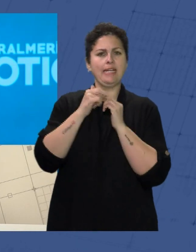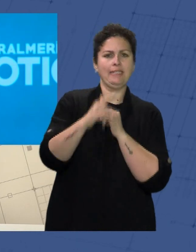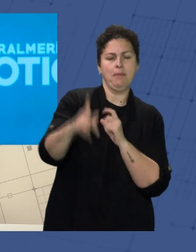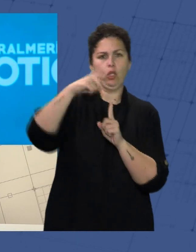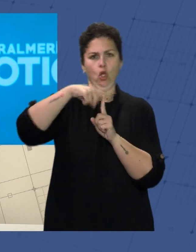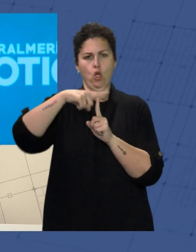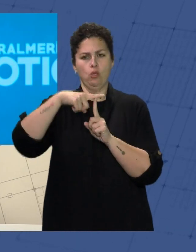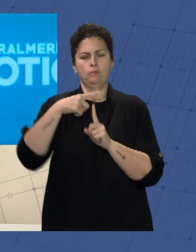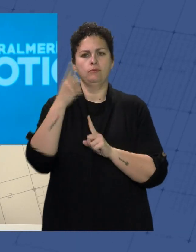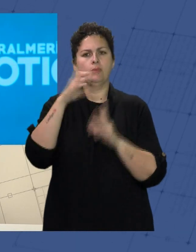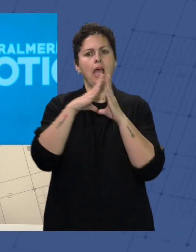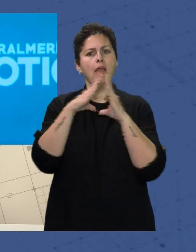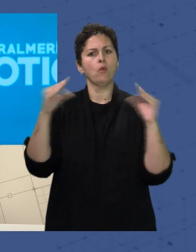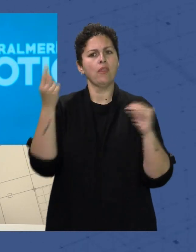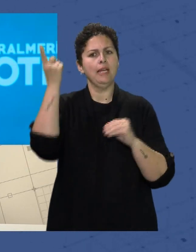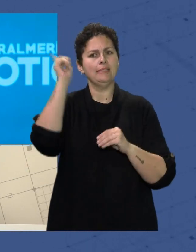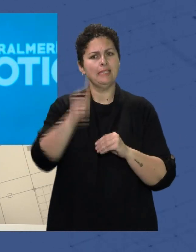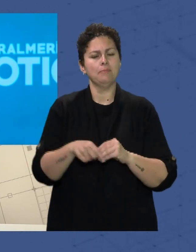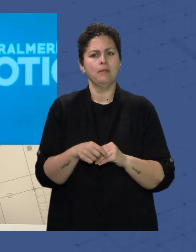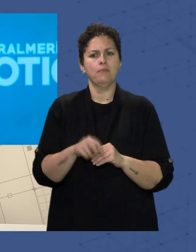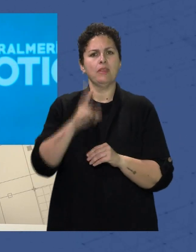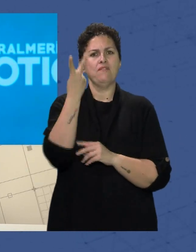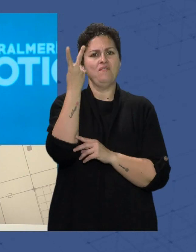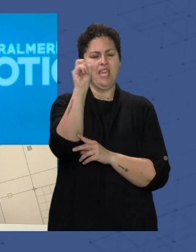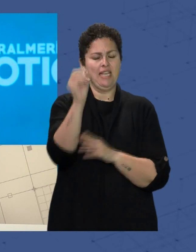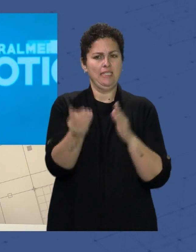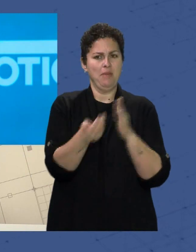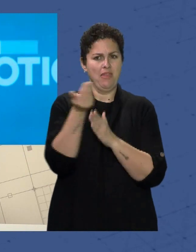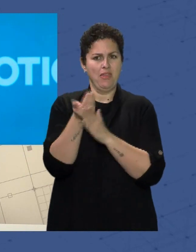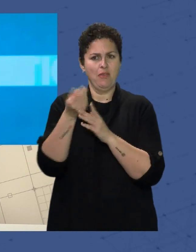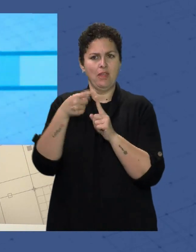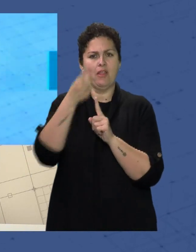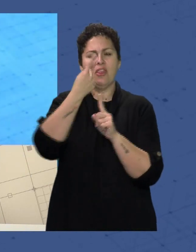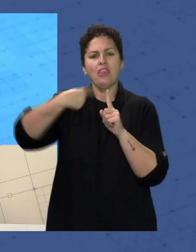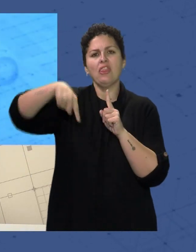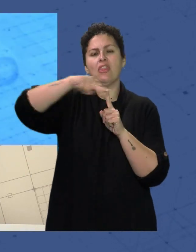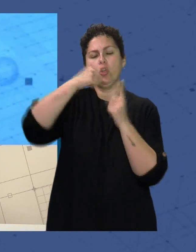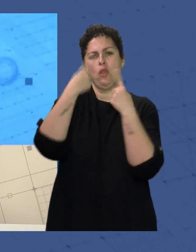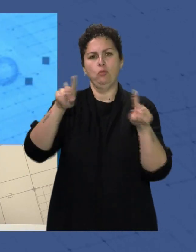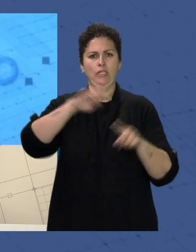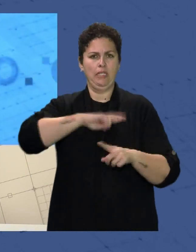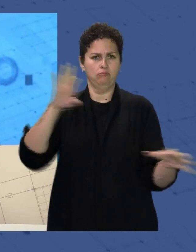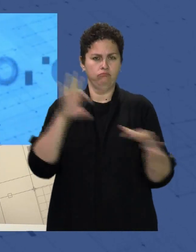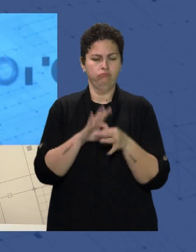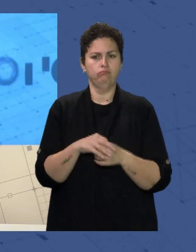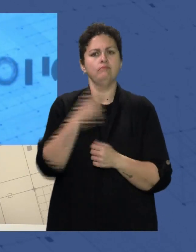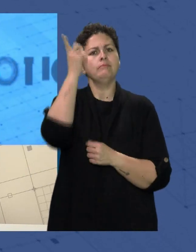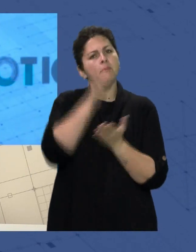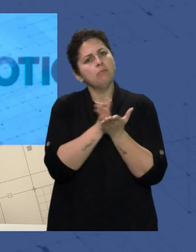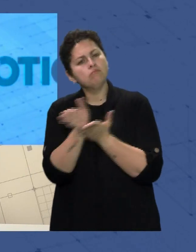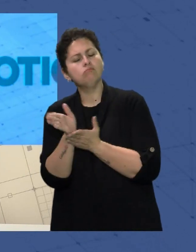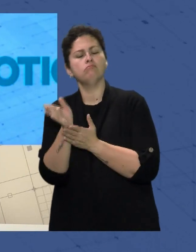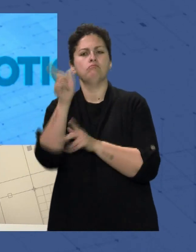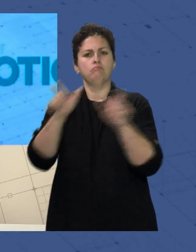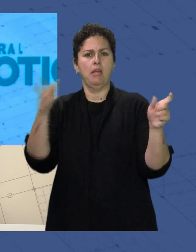Y anunciaba también La programación De la vigésima edición Del ciclo de música Sacra Por otro lado Los almerienses Nos contaban